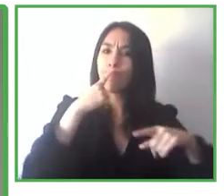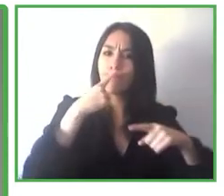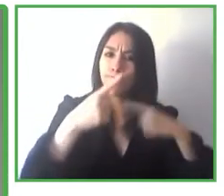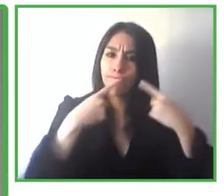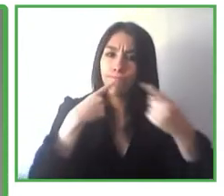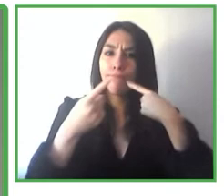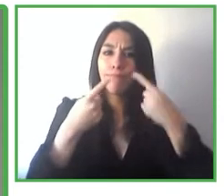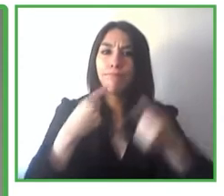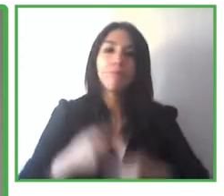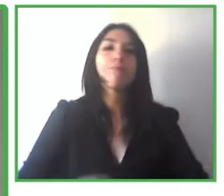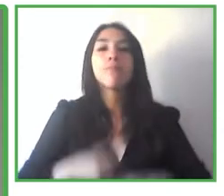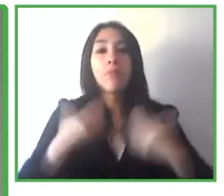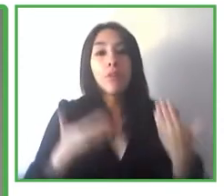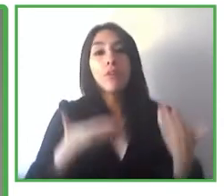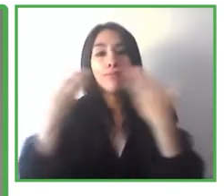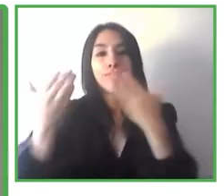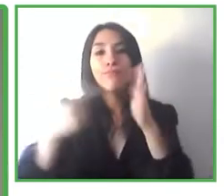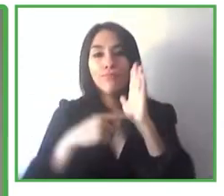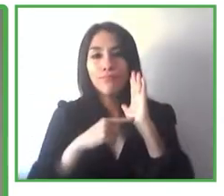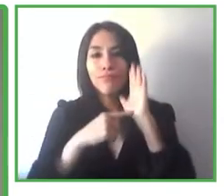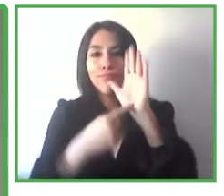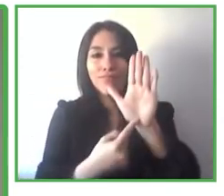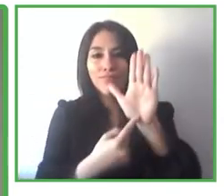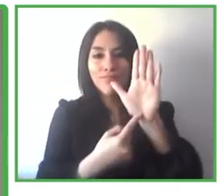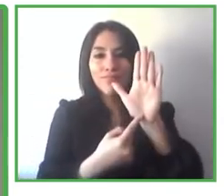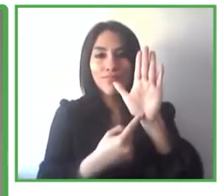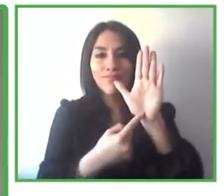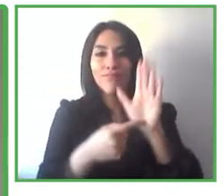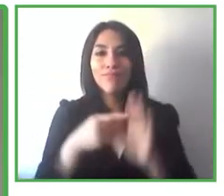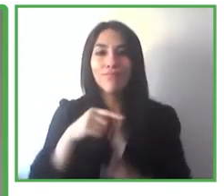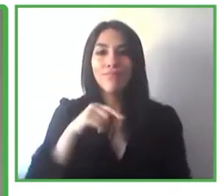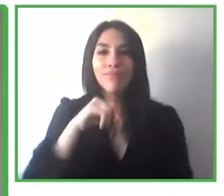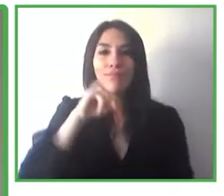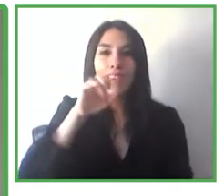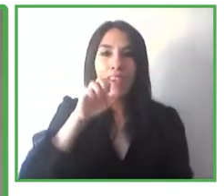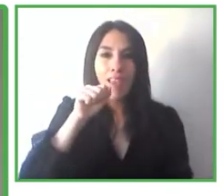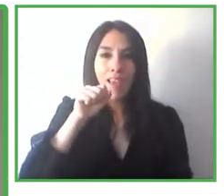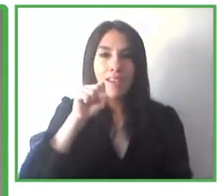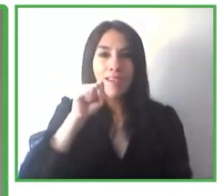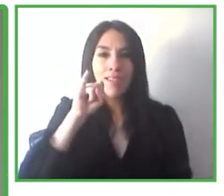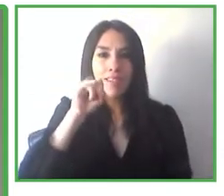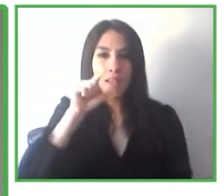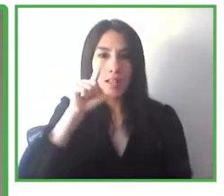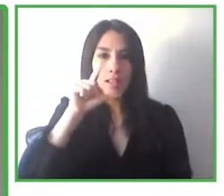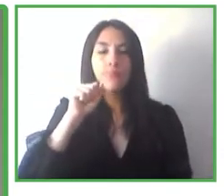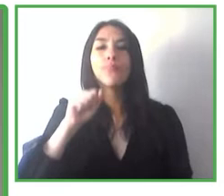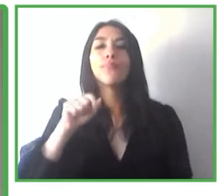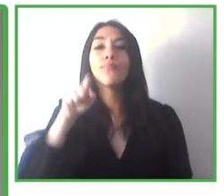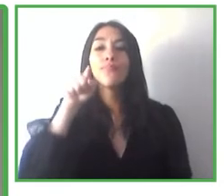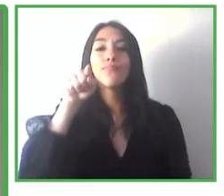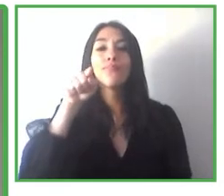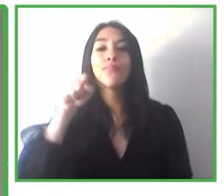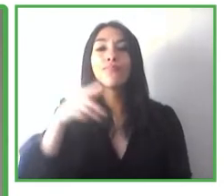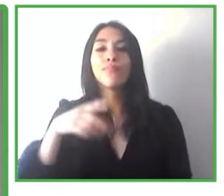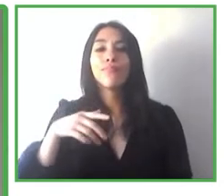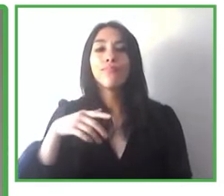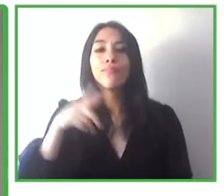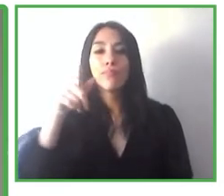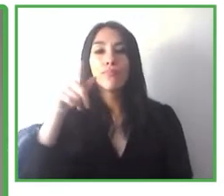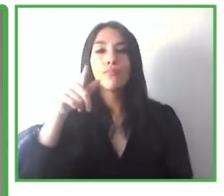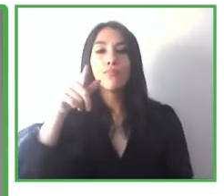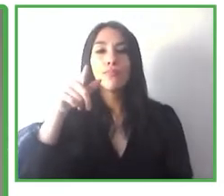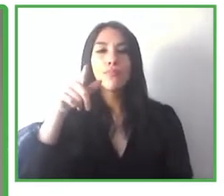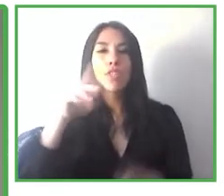Saqib Saig que es ingeniero de software, gerente de ingeniería de